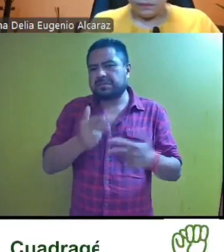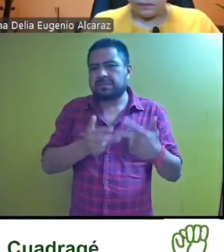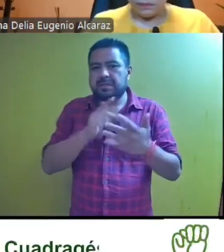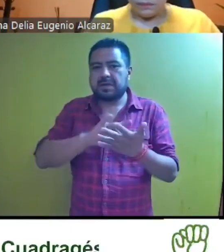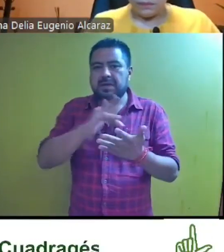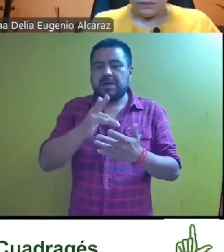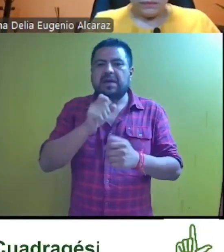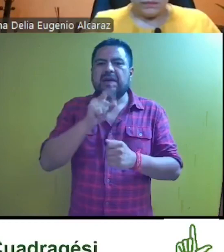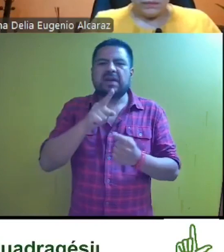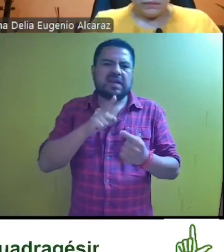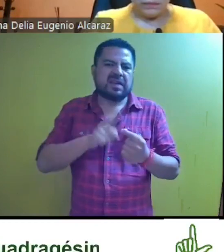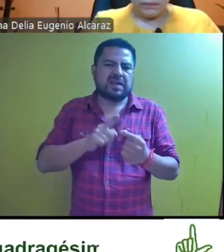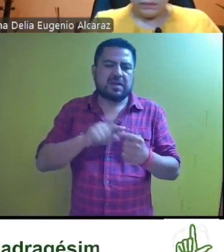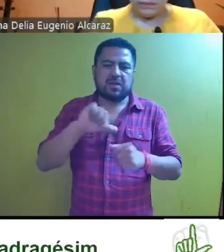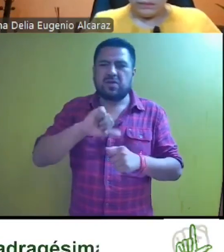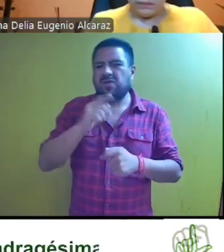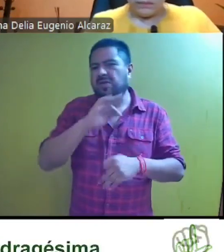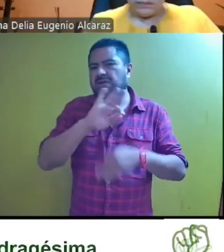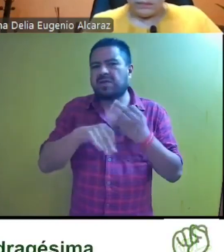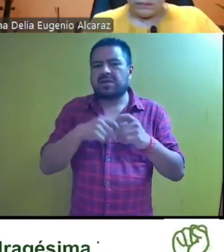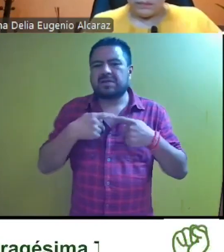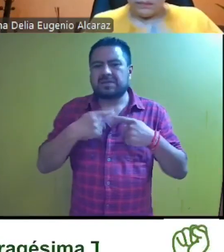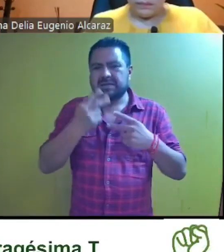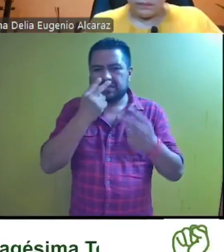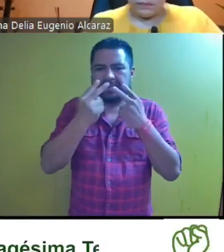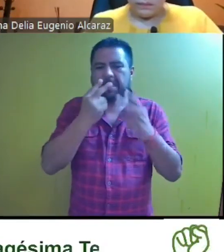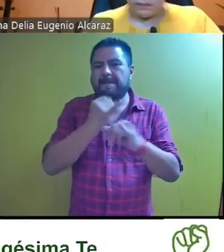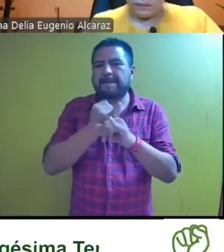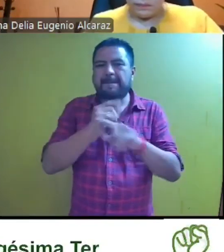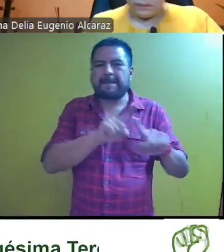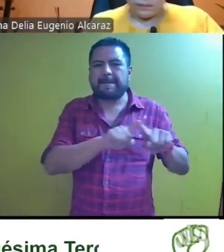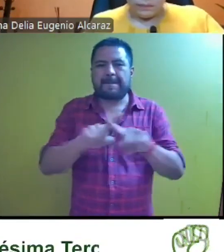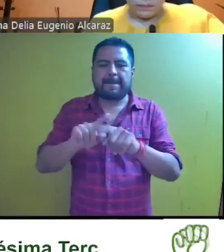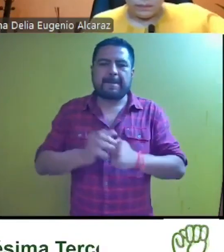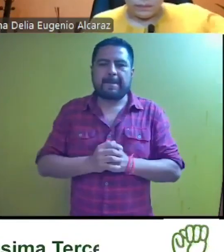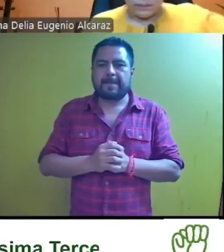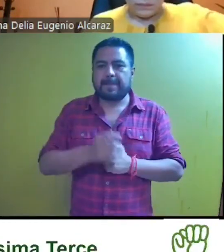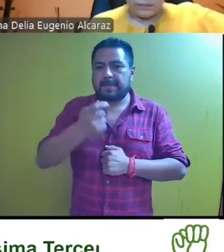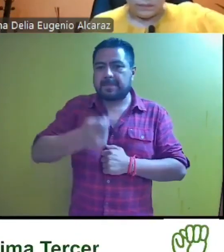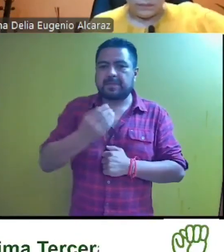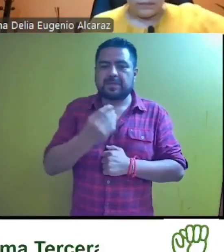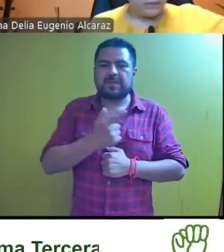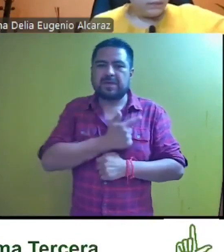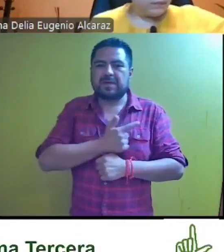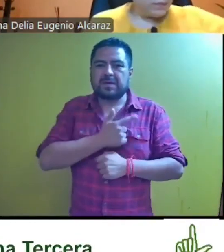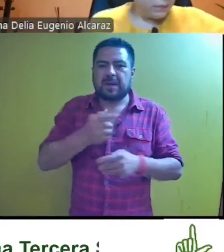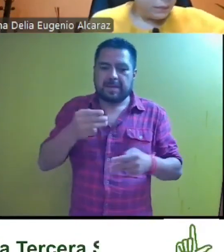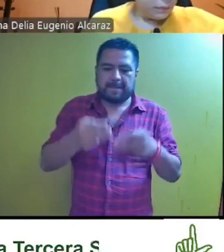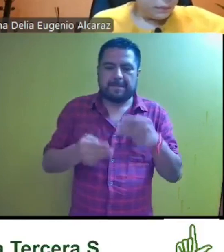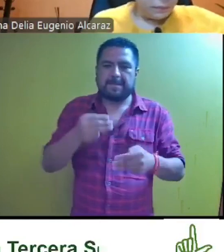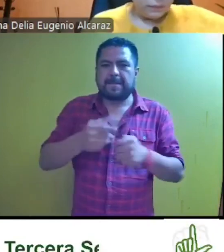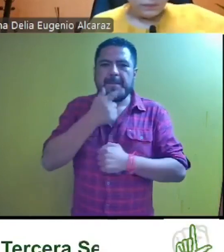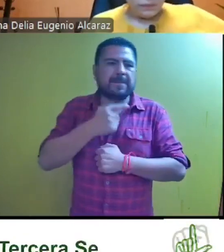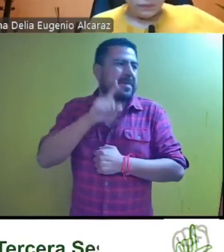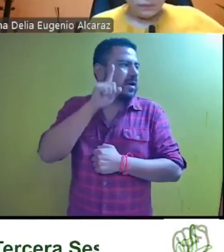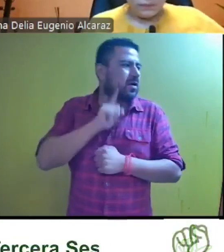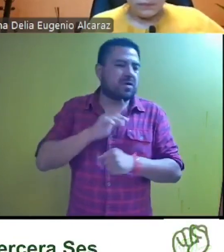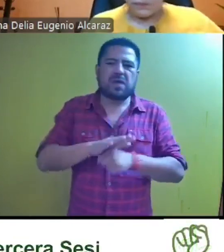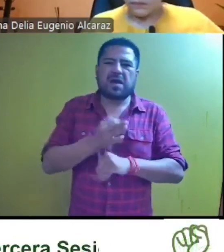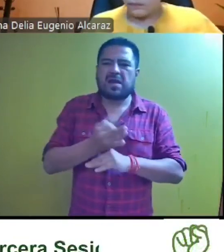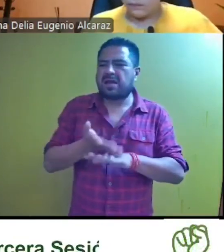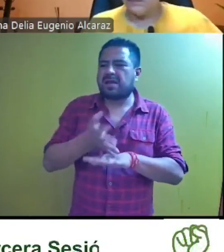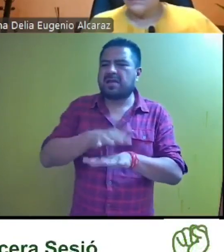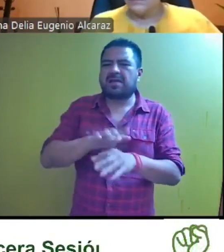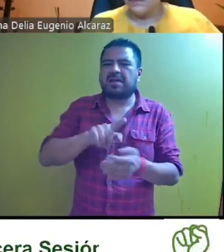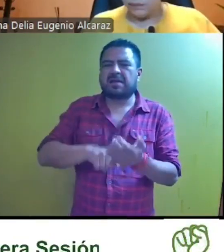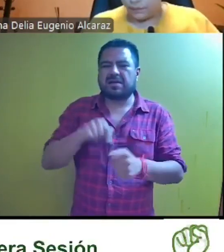Agradezco a quienes nos siguen a través de nuestras plataformas digitales. Saludo cordialmente a las magistradas y el magistrado que integran el